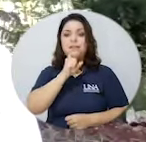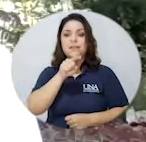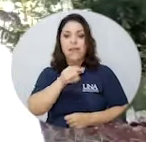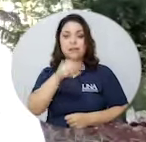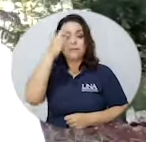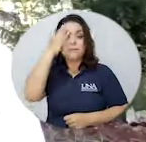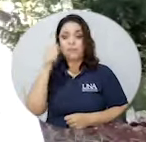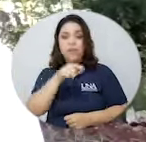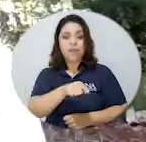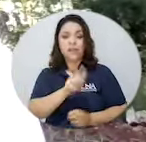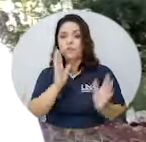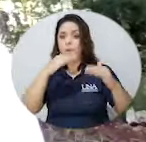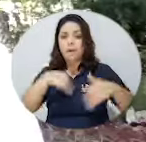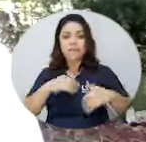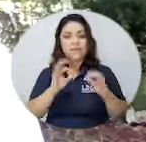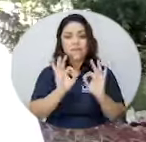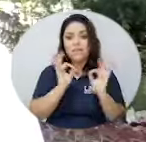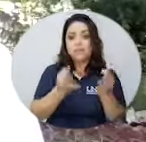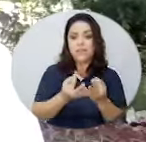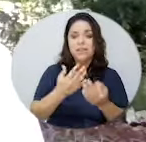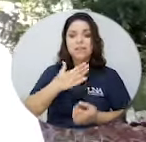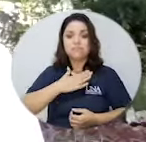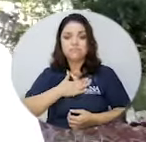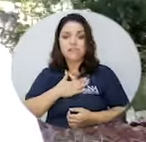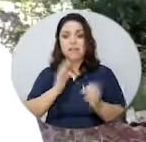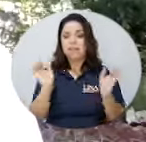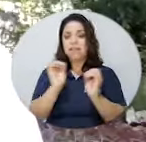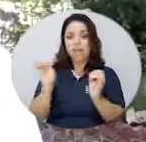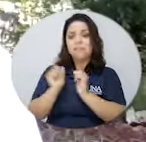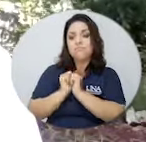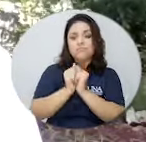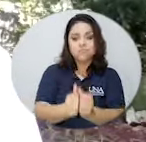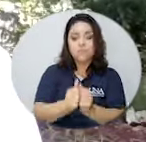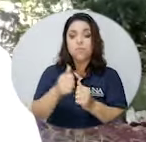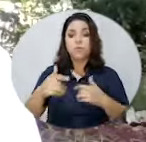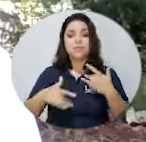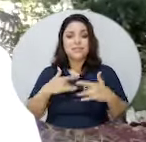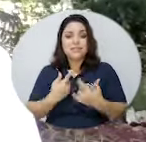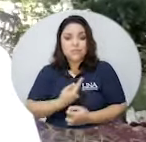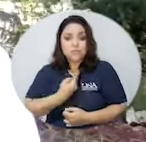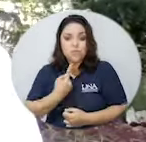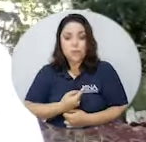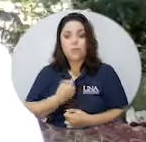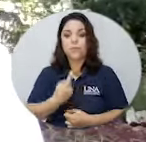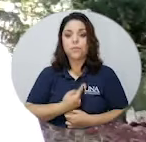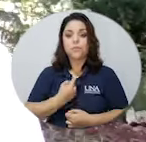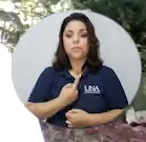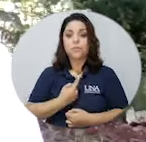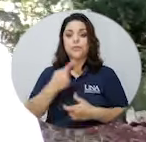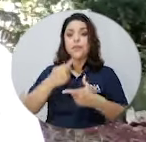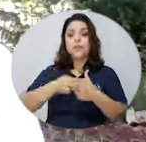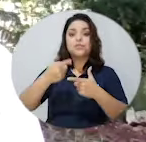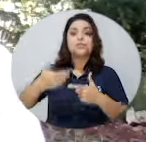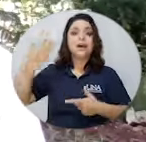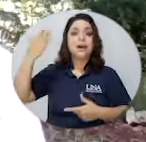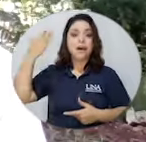que aquí no contaba con ningún familiar ni nadie que me acompañara y me sentía demasiado solo. En